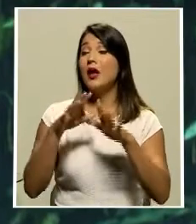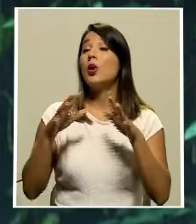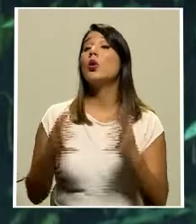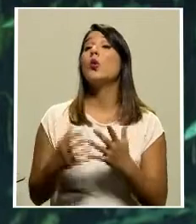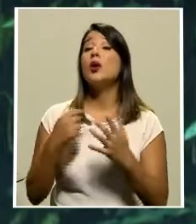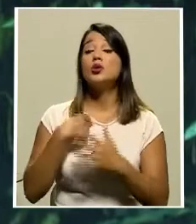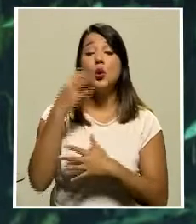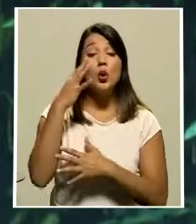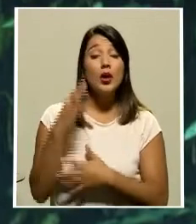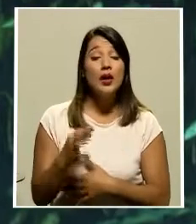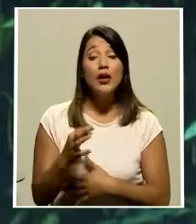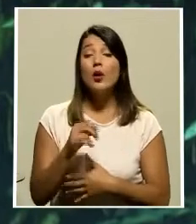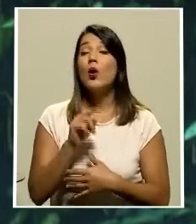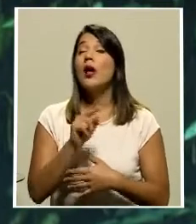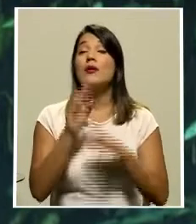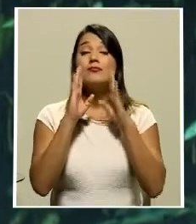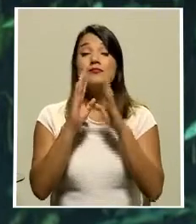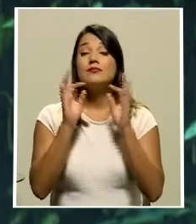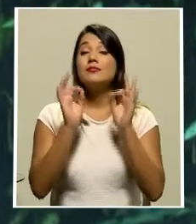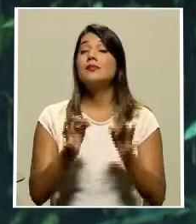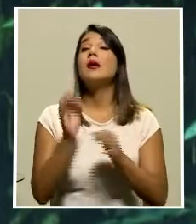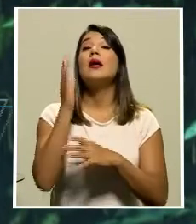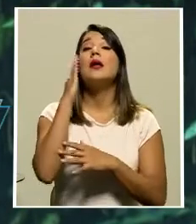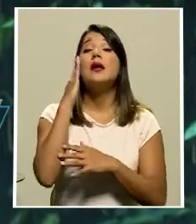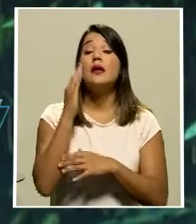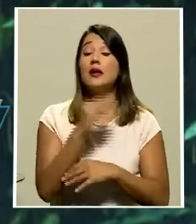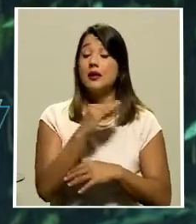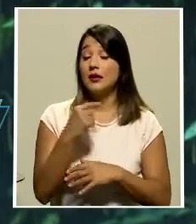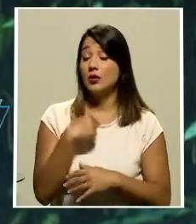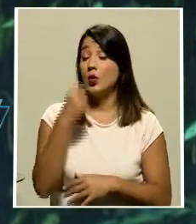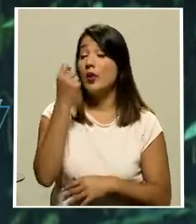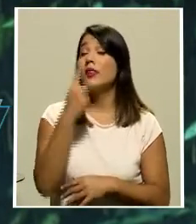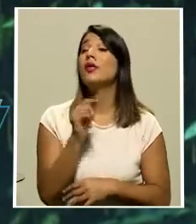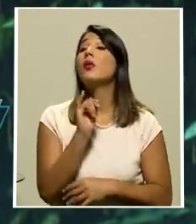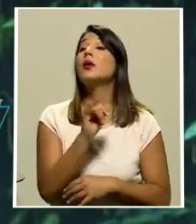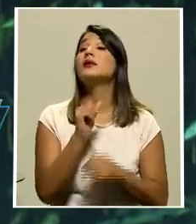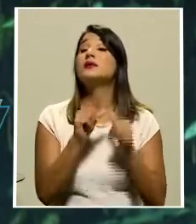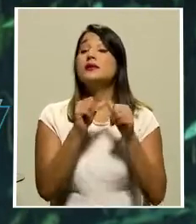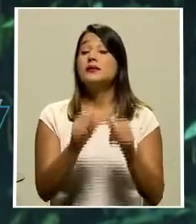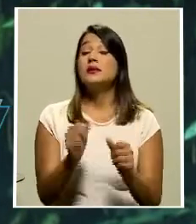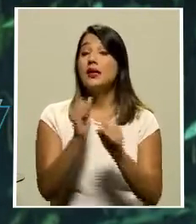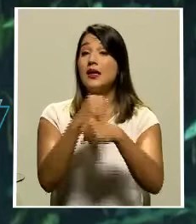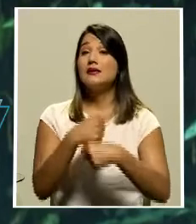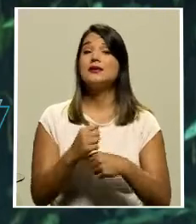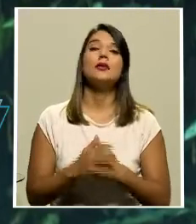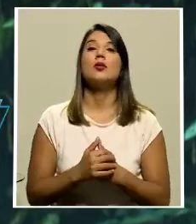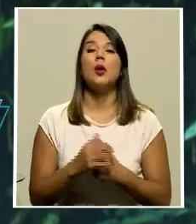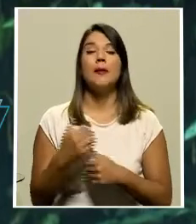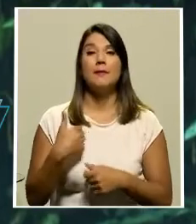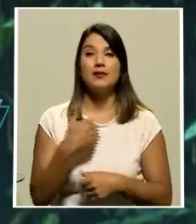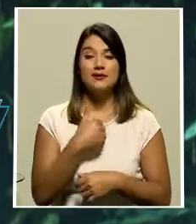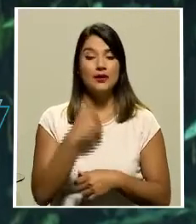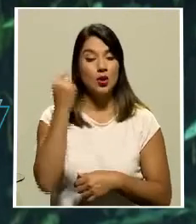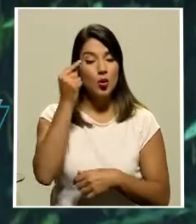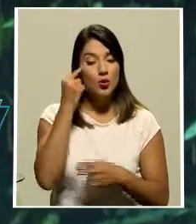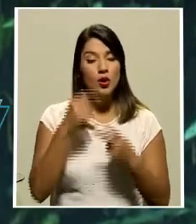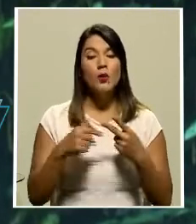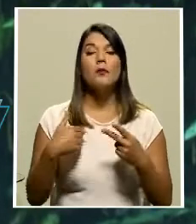productivo son atendibles que corresponde y así entiendo que se va a hacer al ejecutivo al ministerio de planificación al ministerio de hacienda